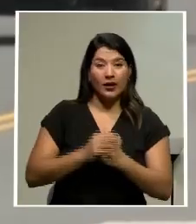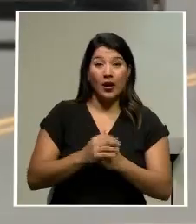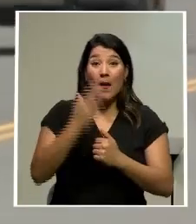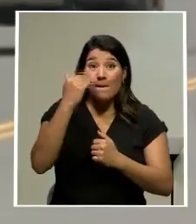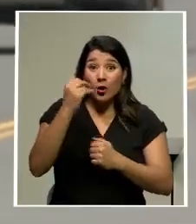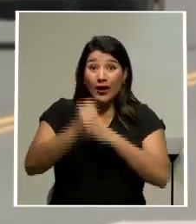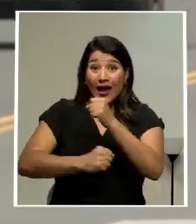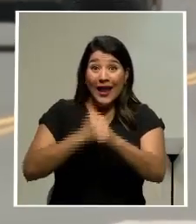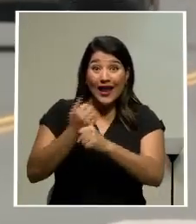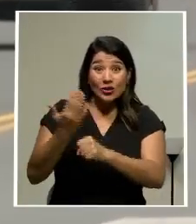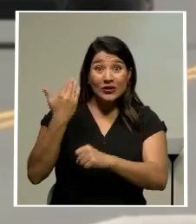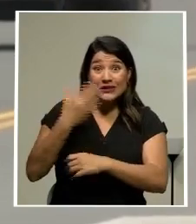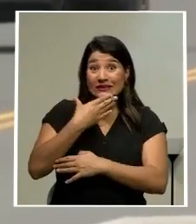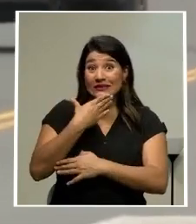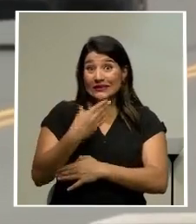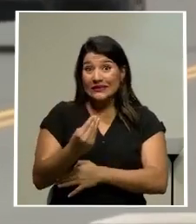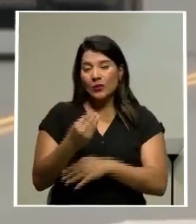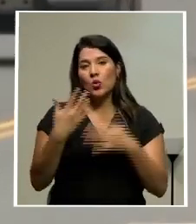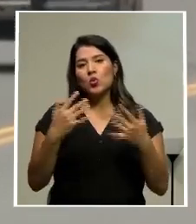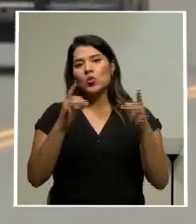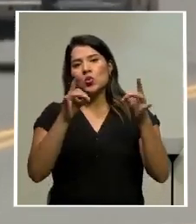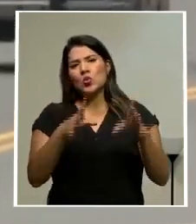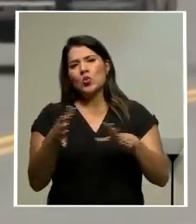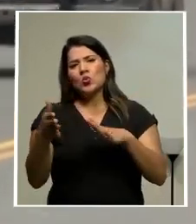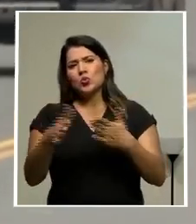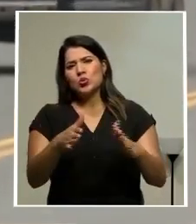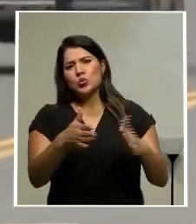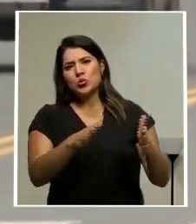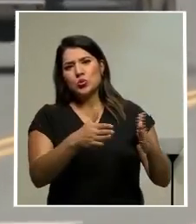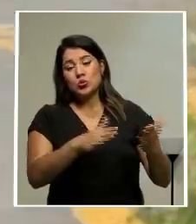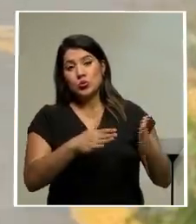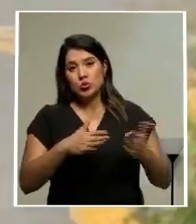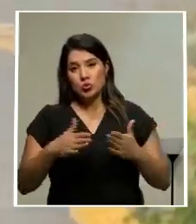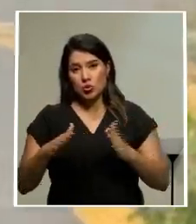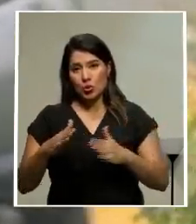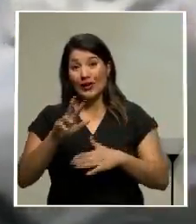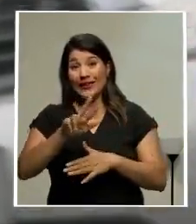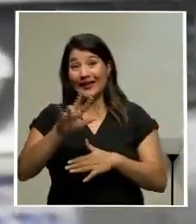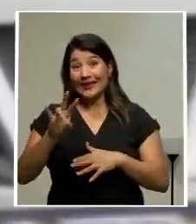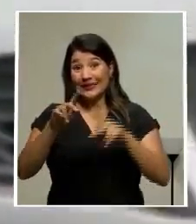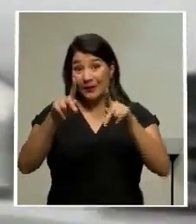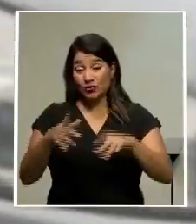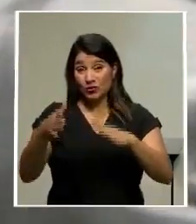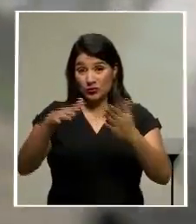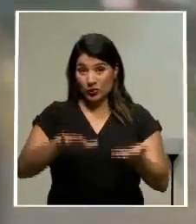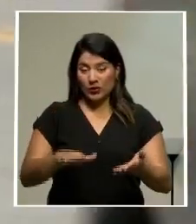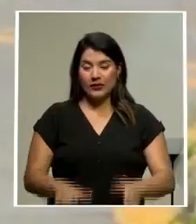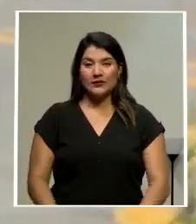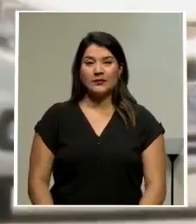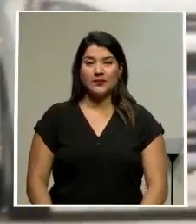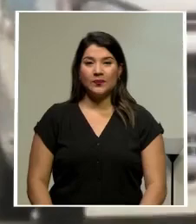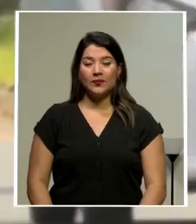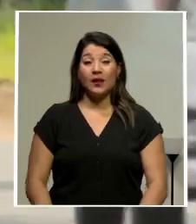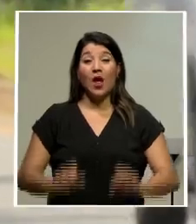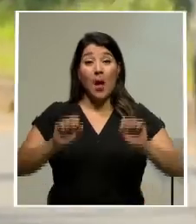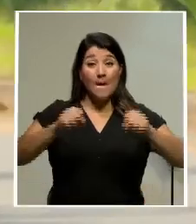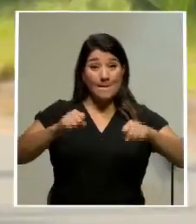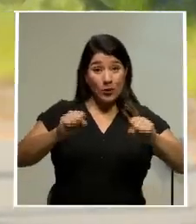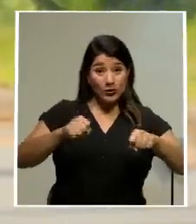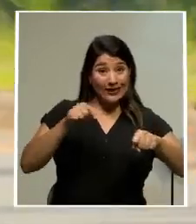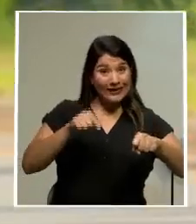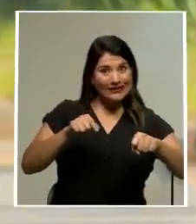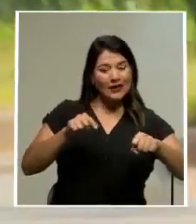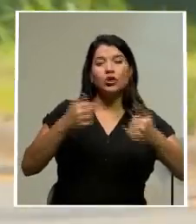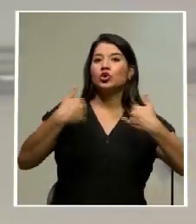que el año anterior, diciembre, fue el mes con más decesos de todo el 2020 con 37 vidas perdidas. La motocicleta sigue